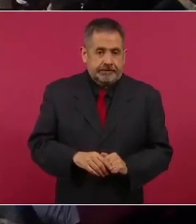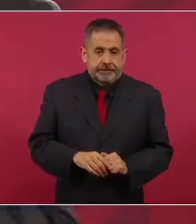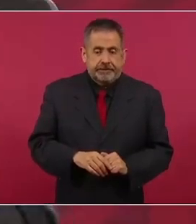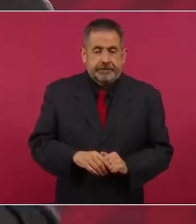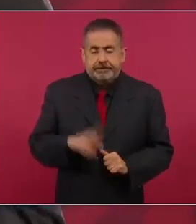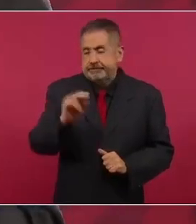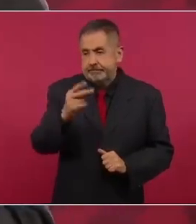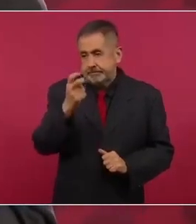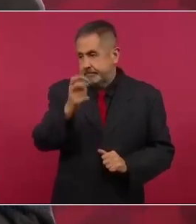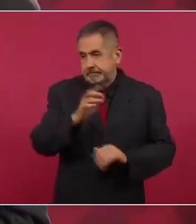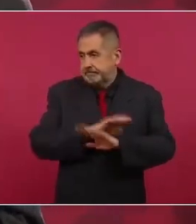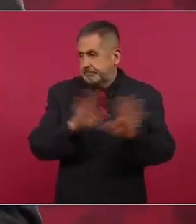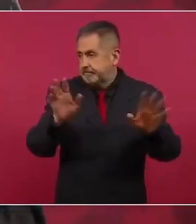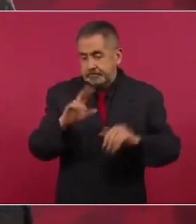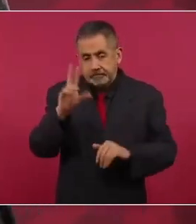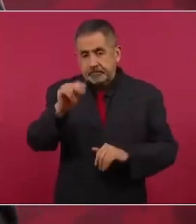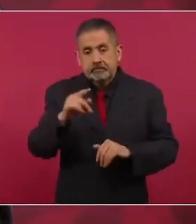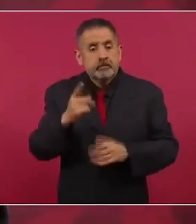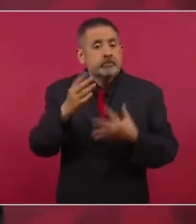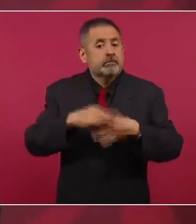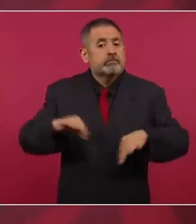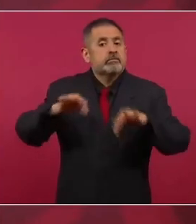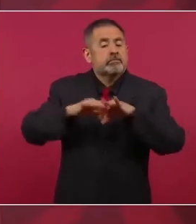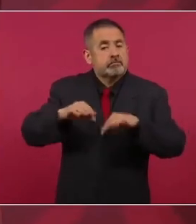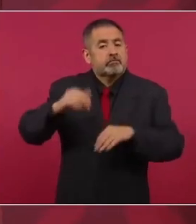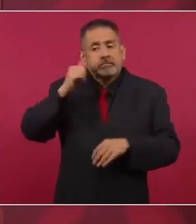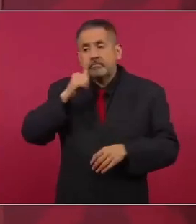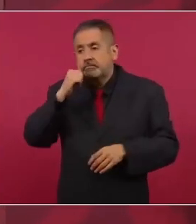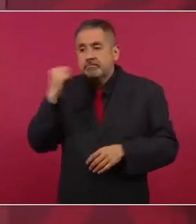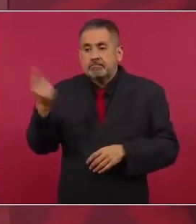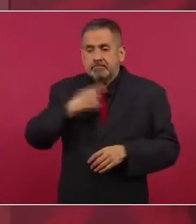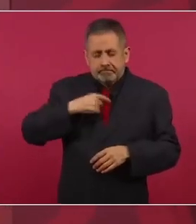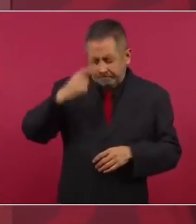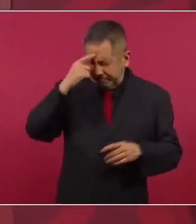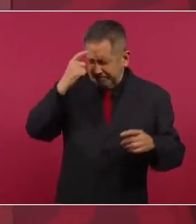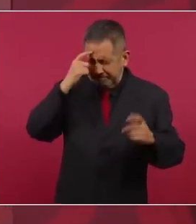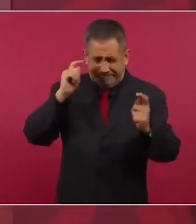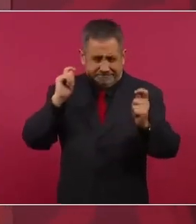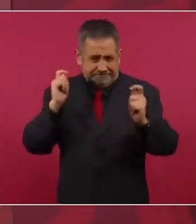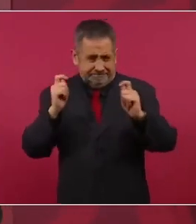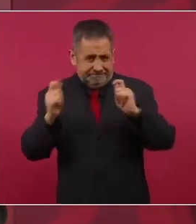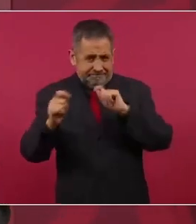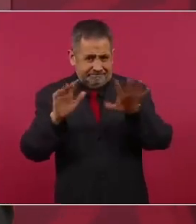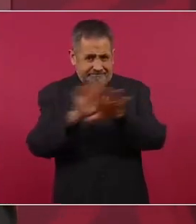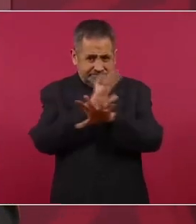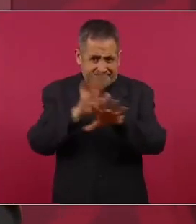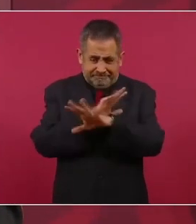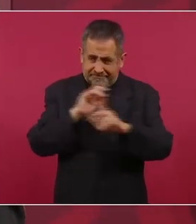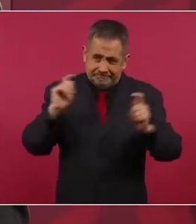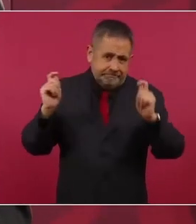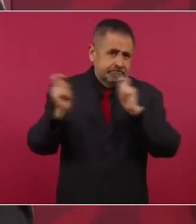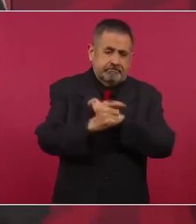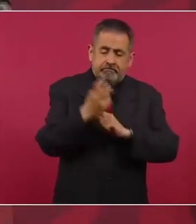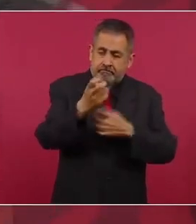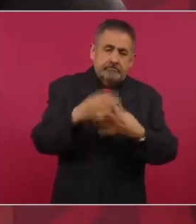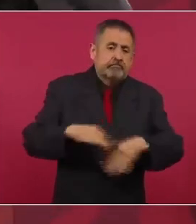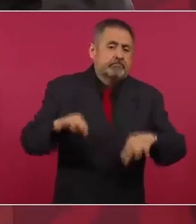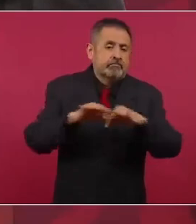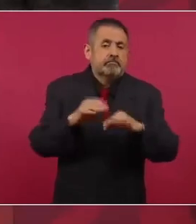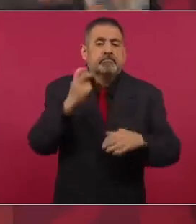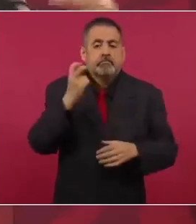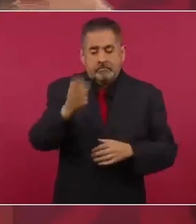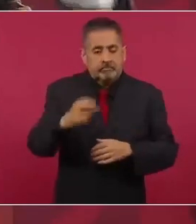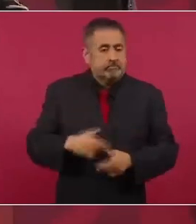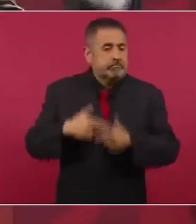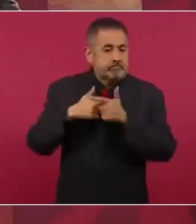por eso es muy importante el seguir con la revolución de las conciencias, porque es